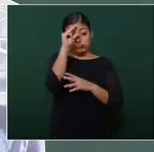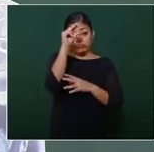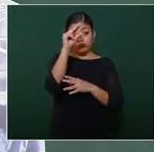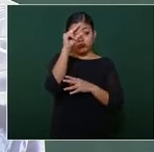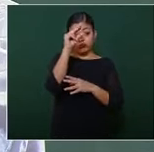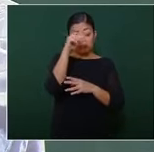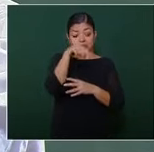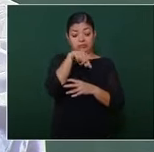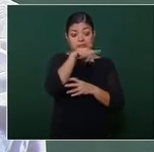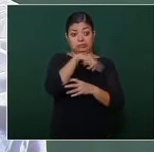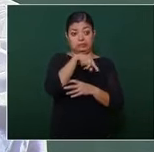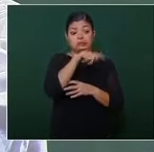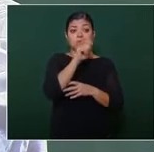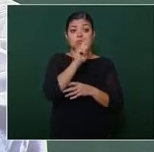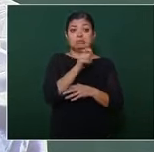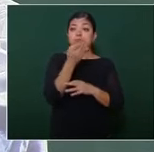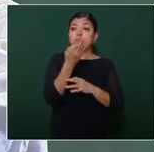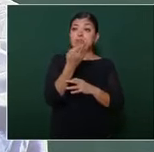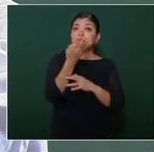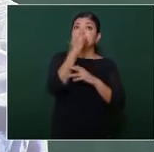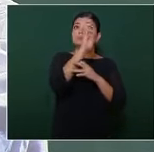sector